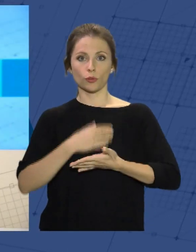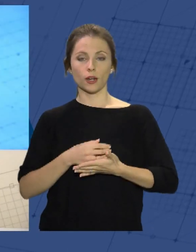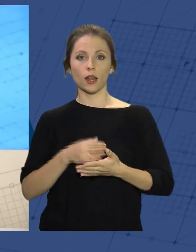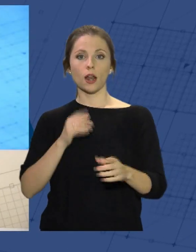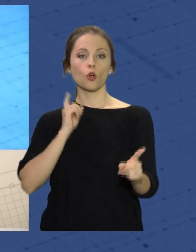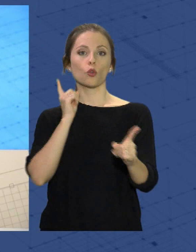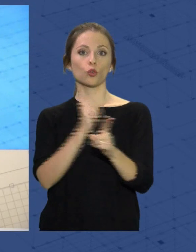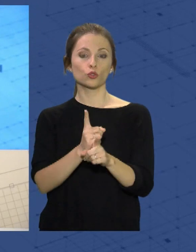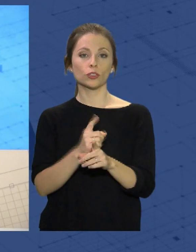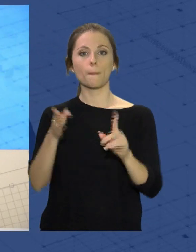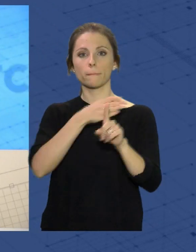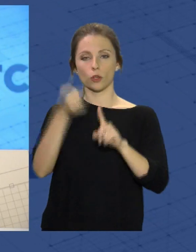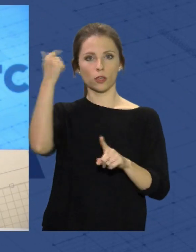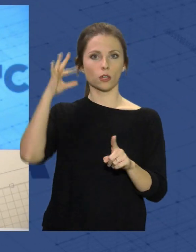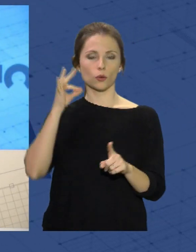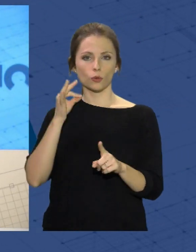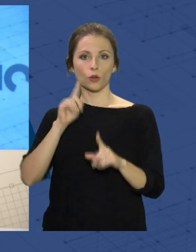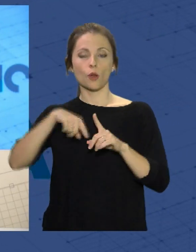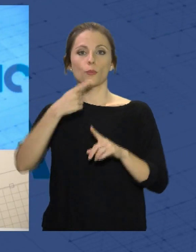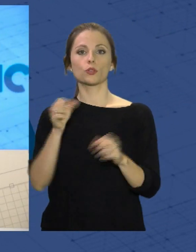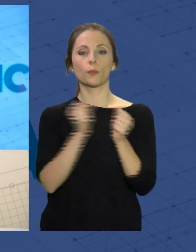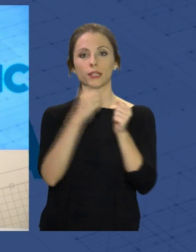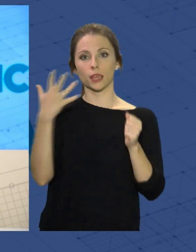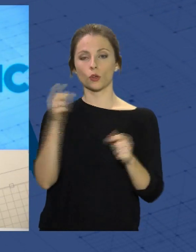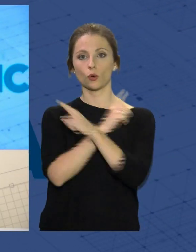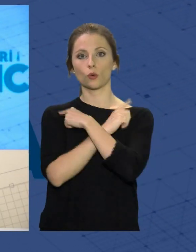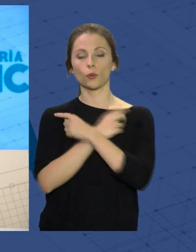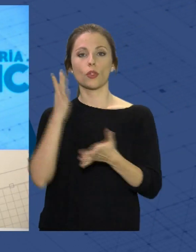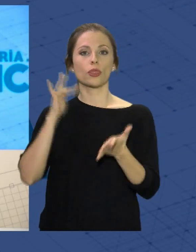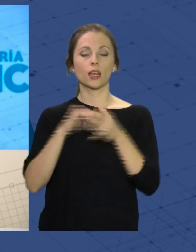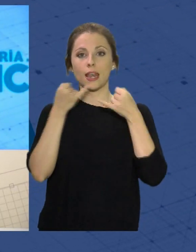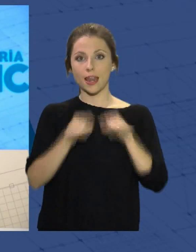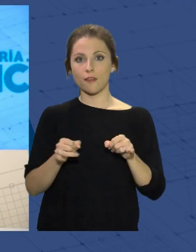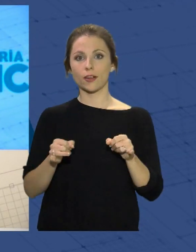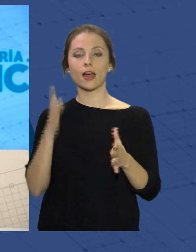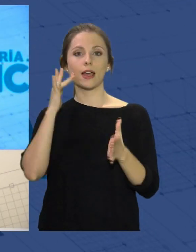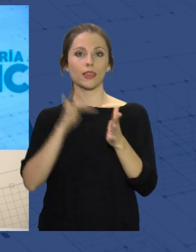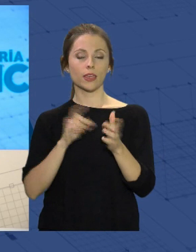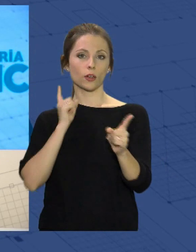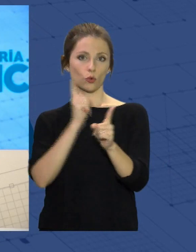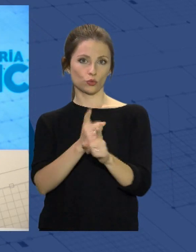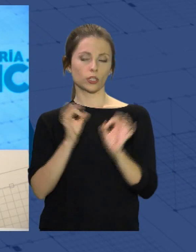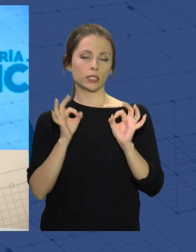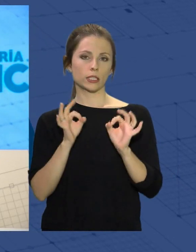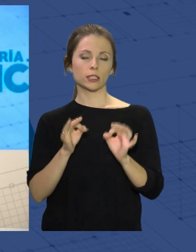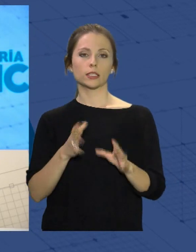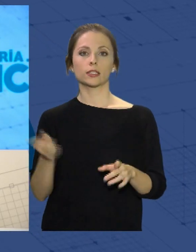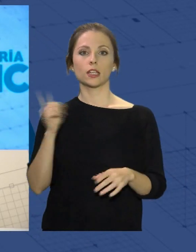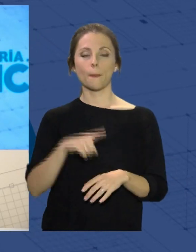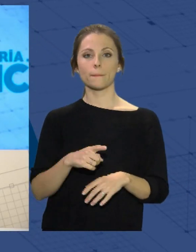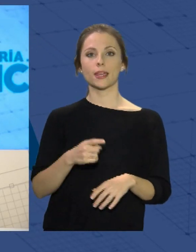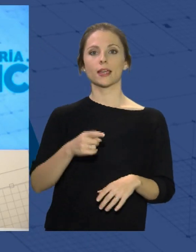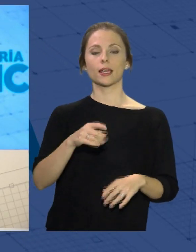género. El próximo 25 de noviembre se celebra el Día Internacional contra Estalacra y Gobierno Central, Junta de Andalucía, Diputación